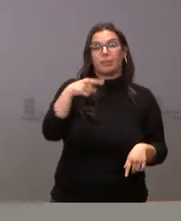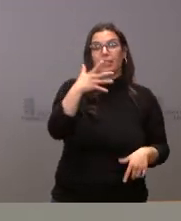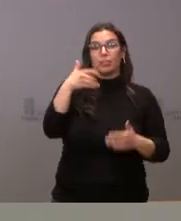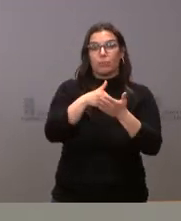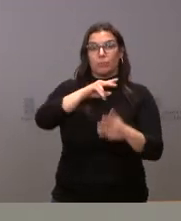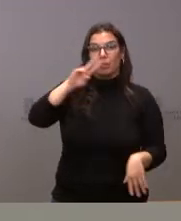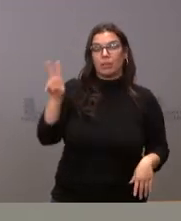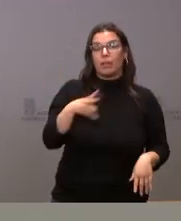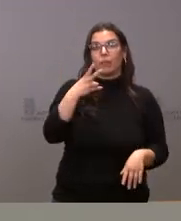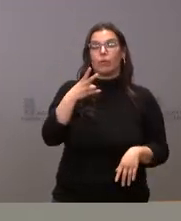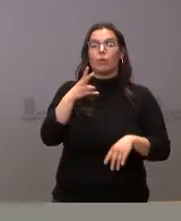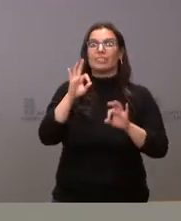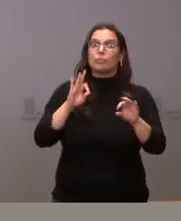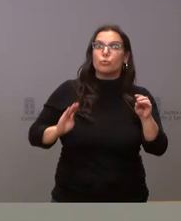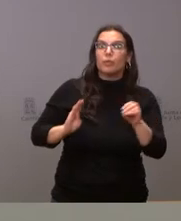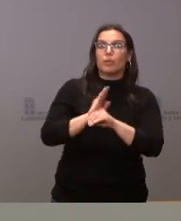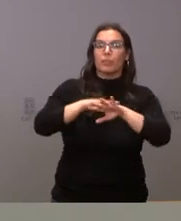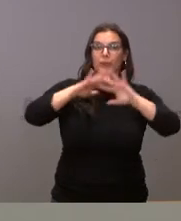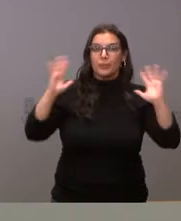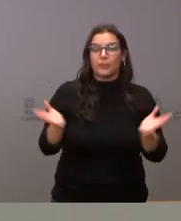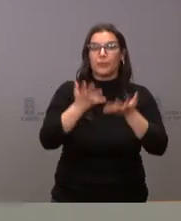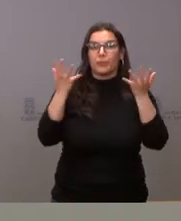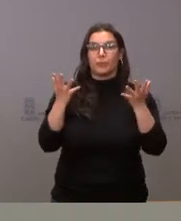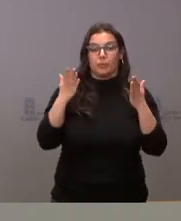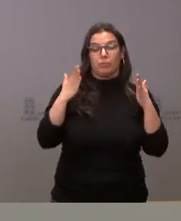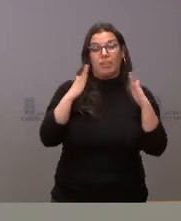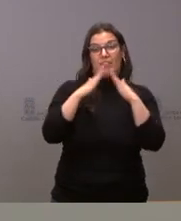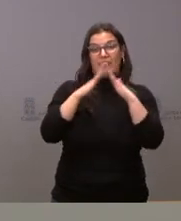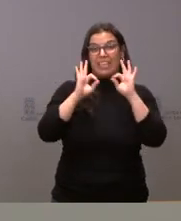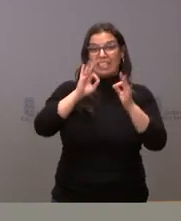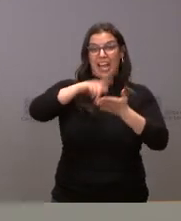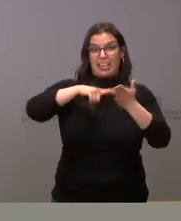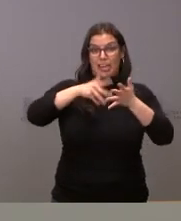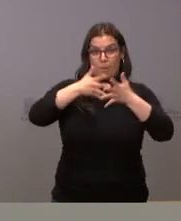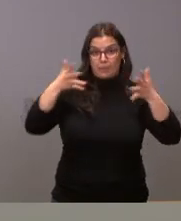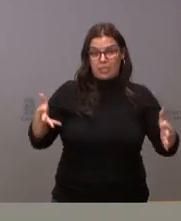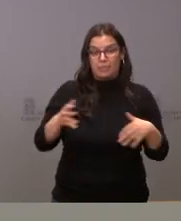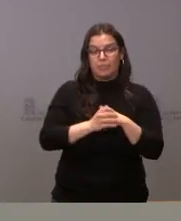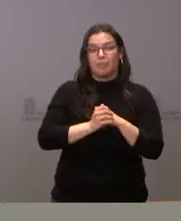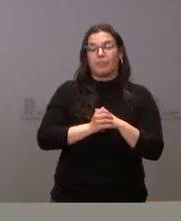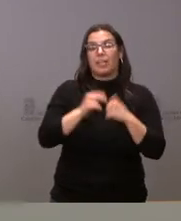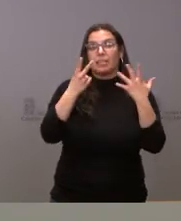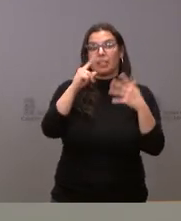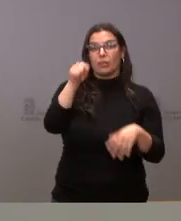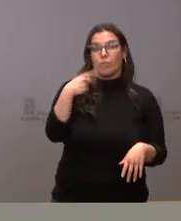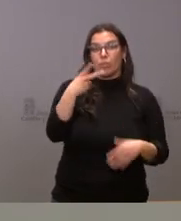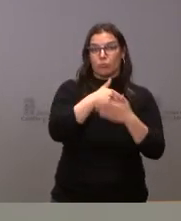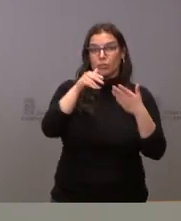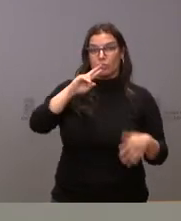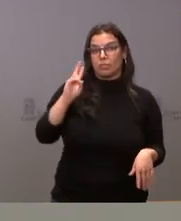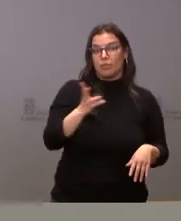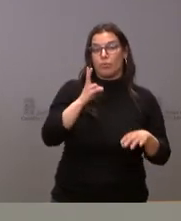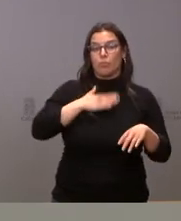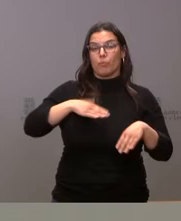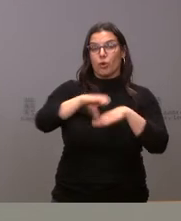en subvenciones para el fomento de parque de viviendas en alquiler. 7,2 millones de euros de la